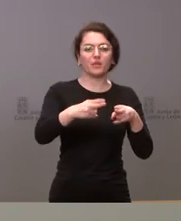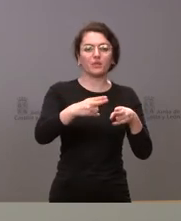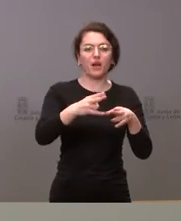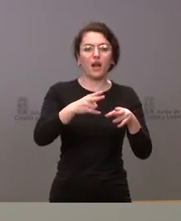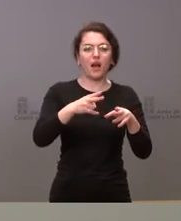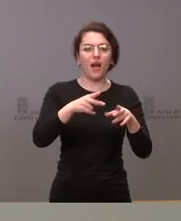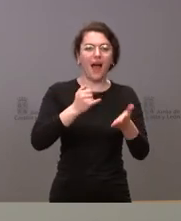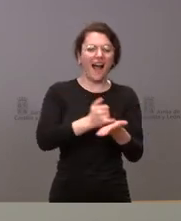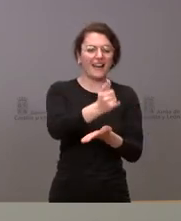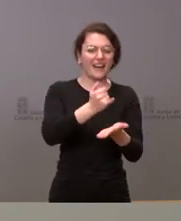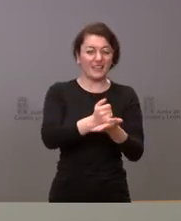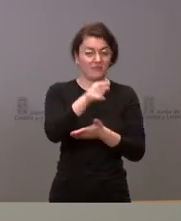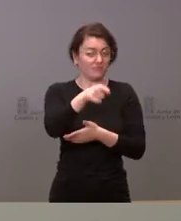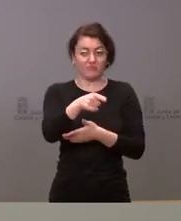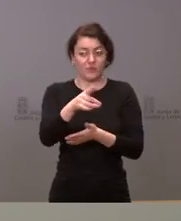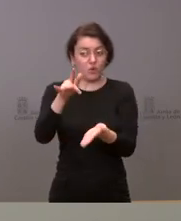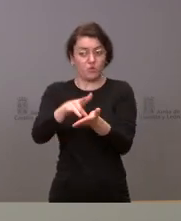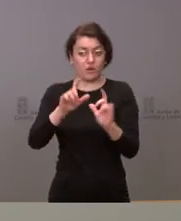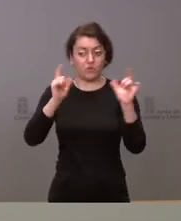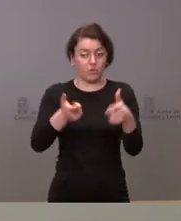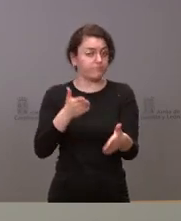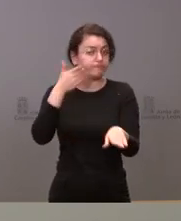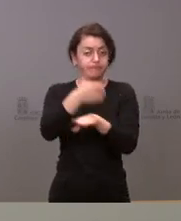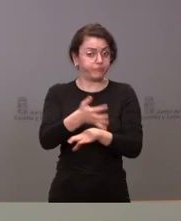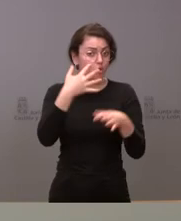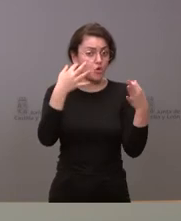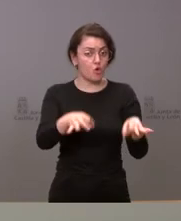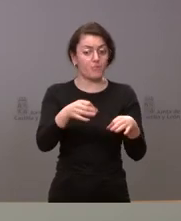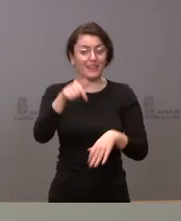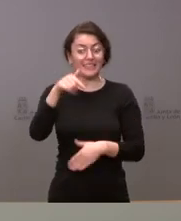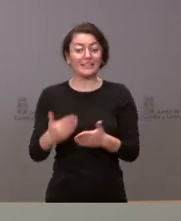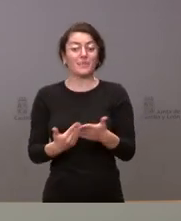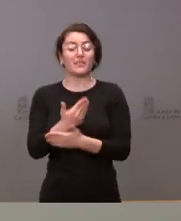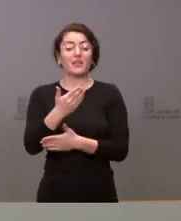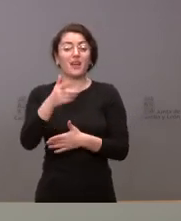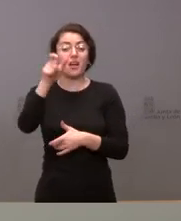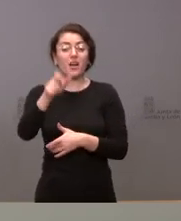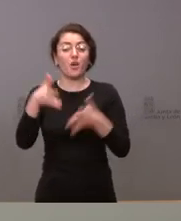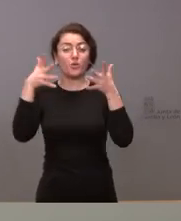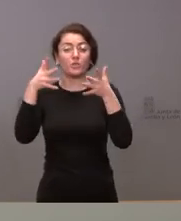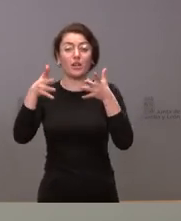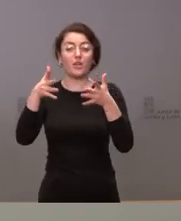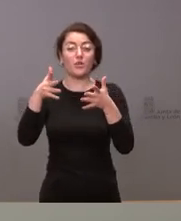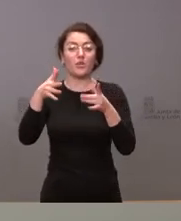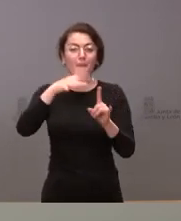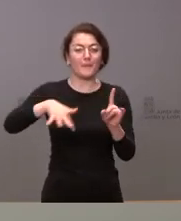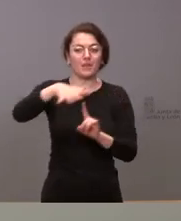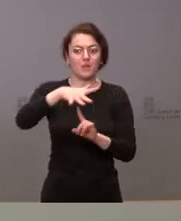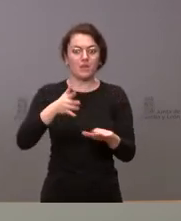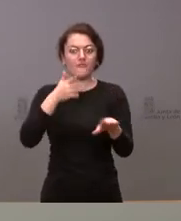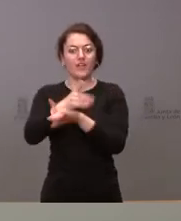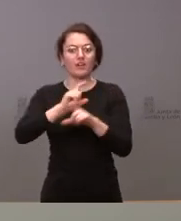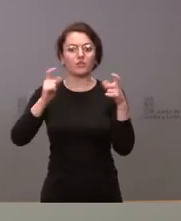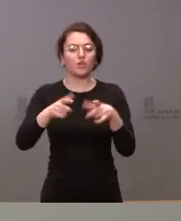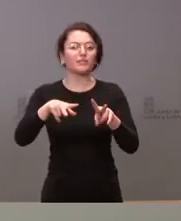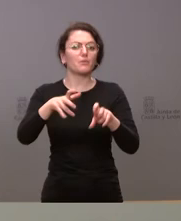absoluta normalidad esta misma mañana era el consejero de medio ambiente quien asistía a una reunión en relación con